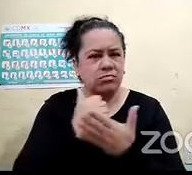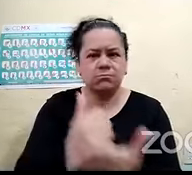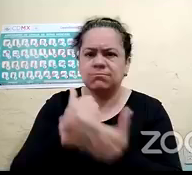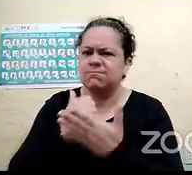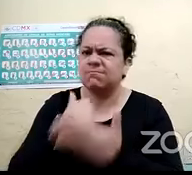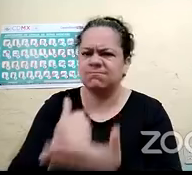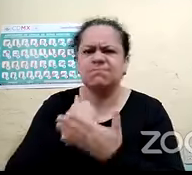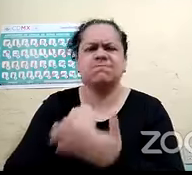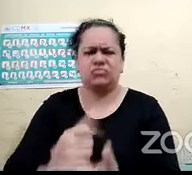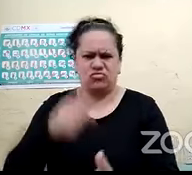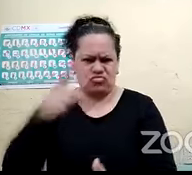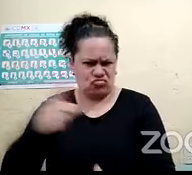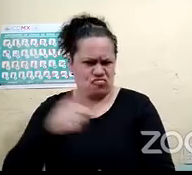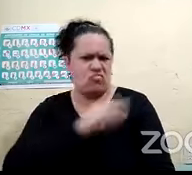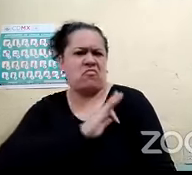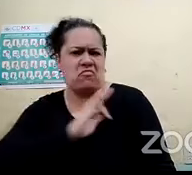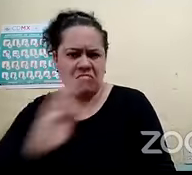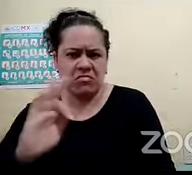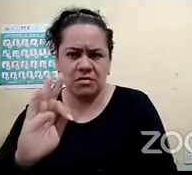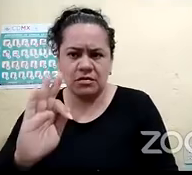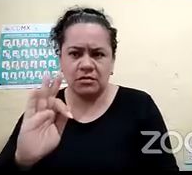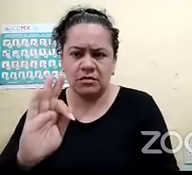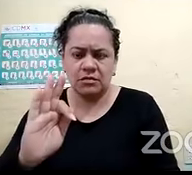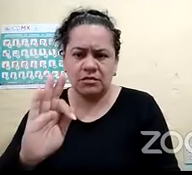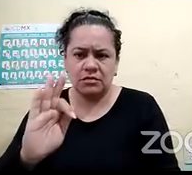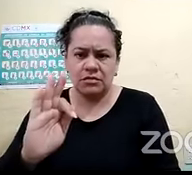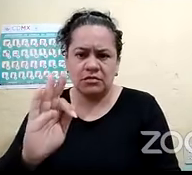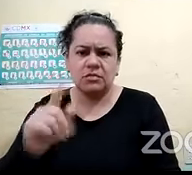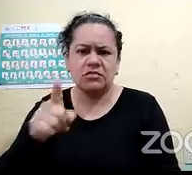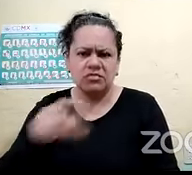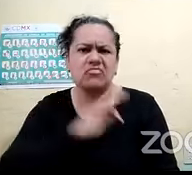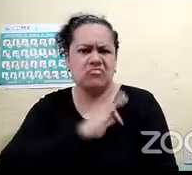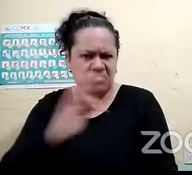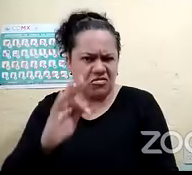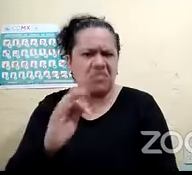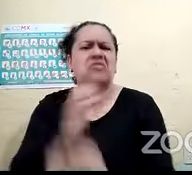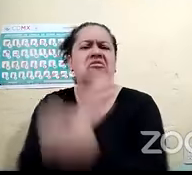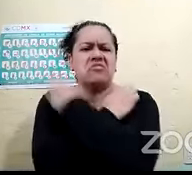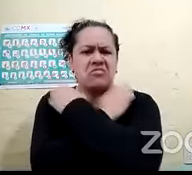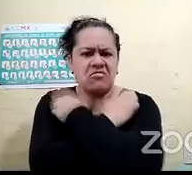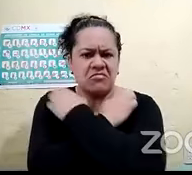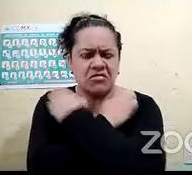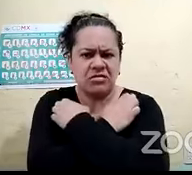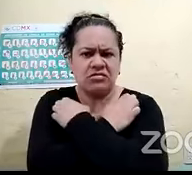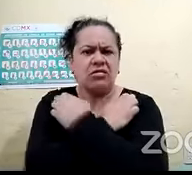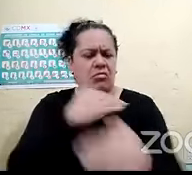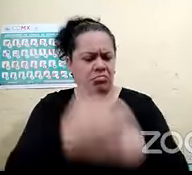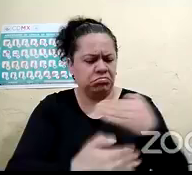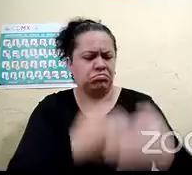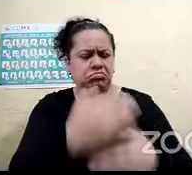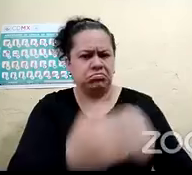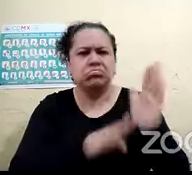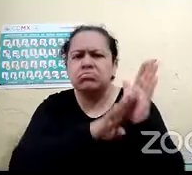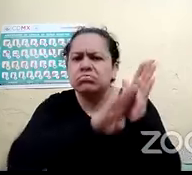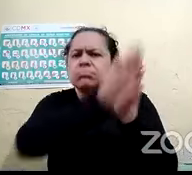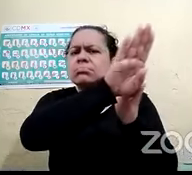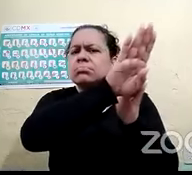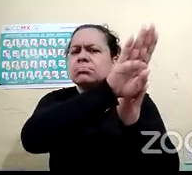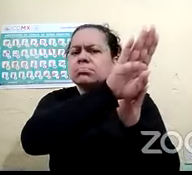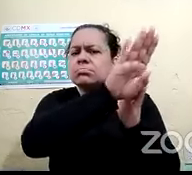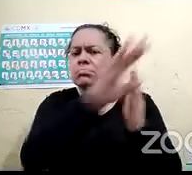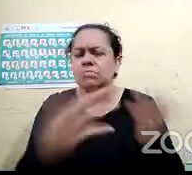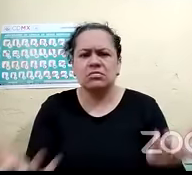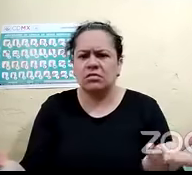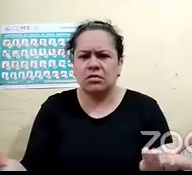ser educados, seguir adelante, que eso de que no viéramos,